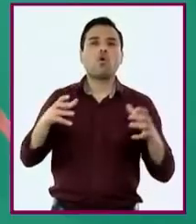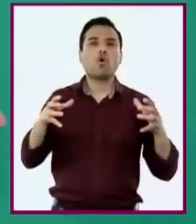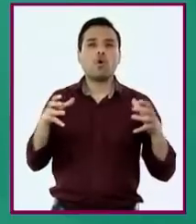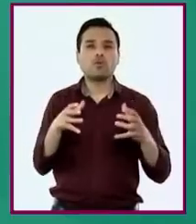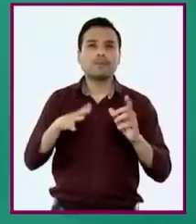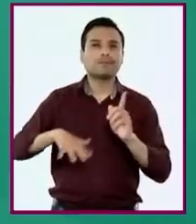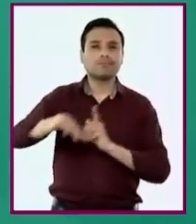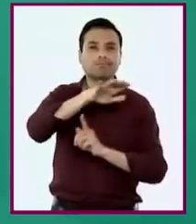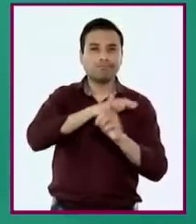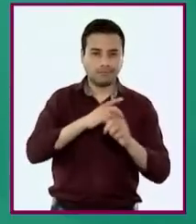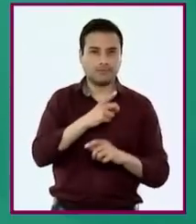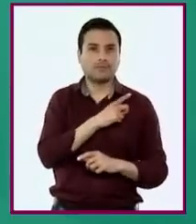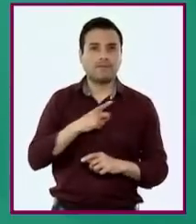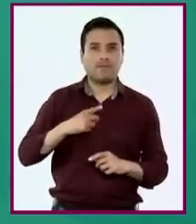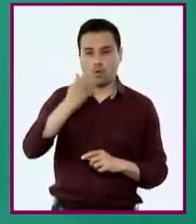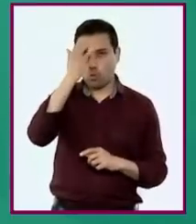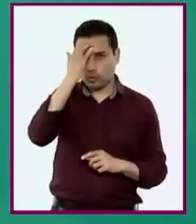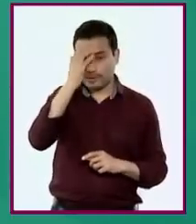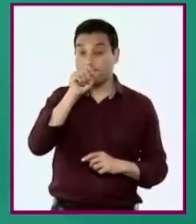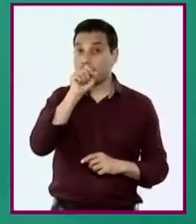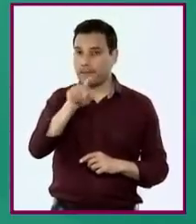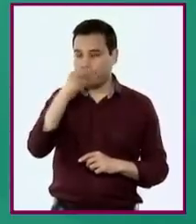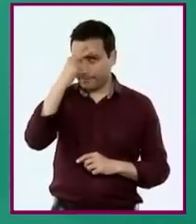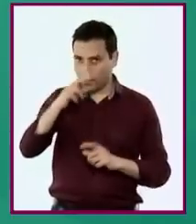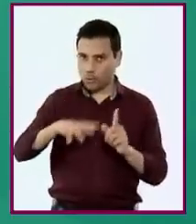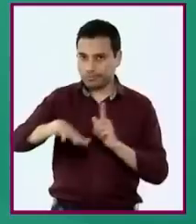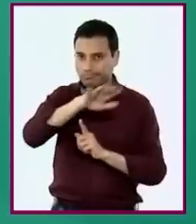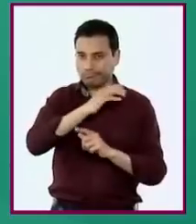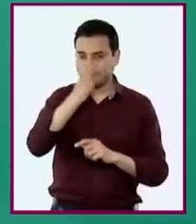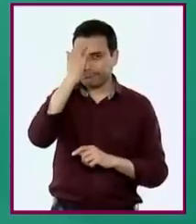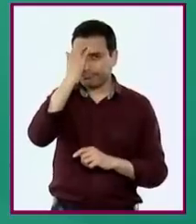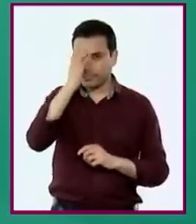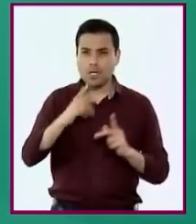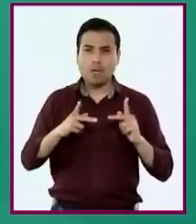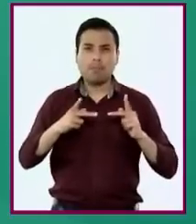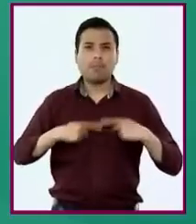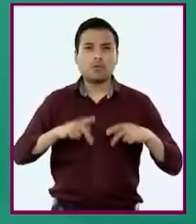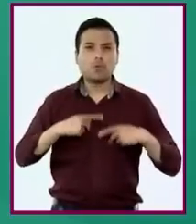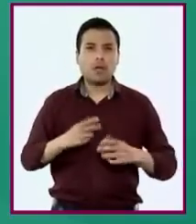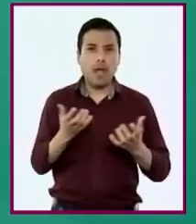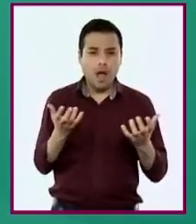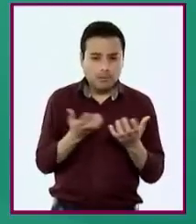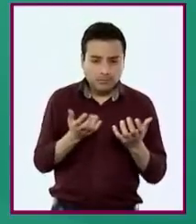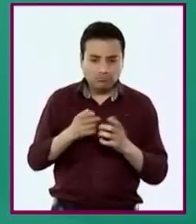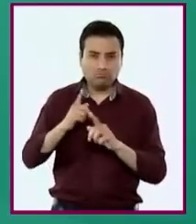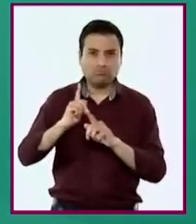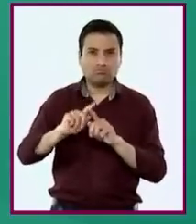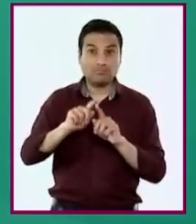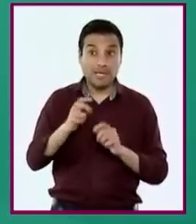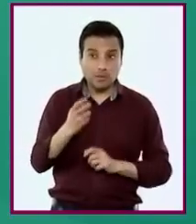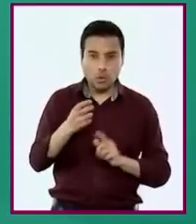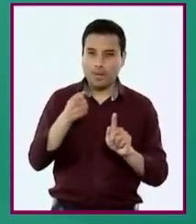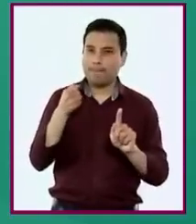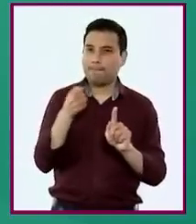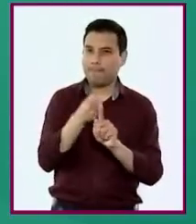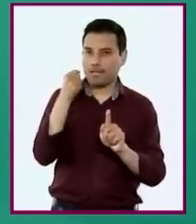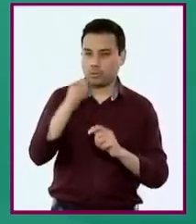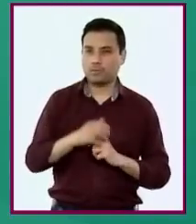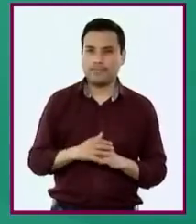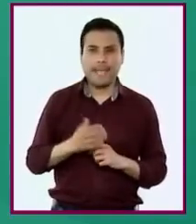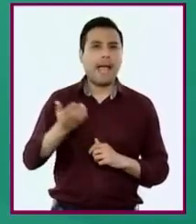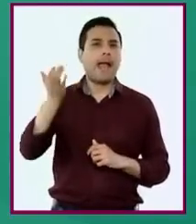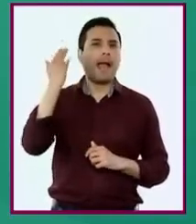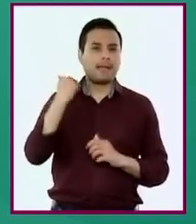diferentes comunidades y regiones del país, el impacto en la vida cotidiana de las personas y las familias,